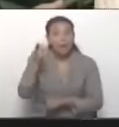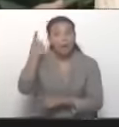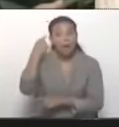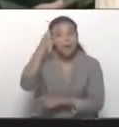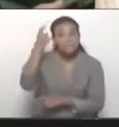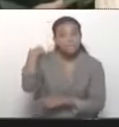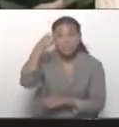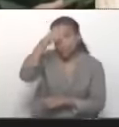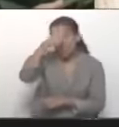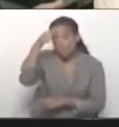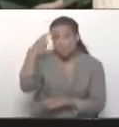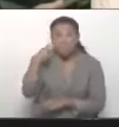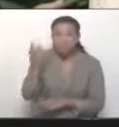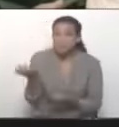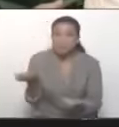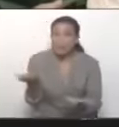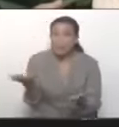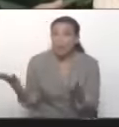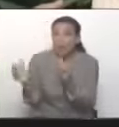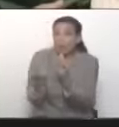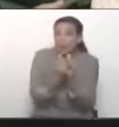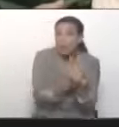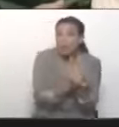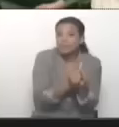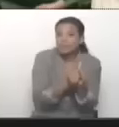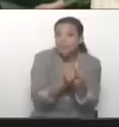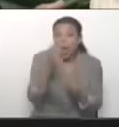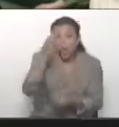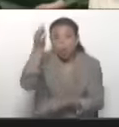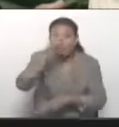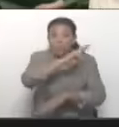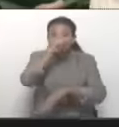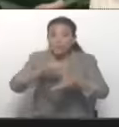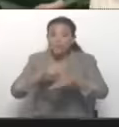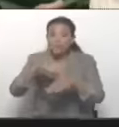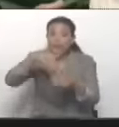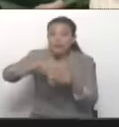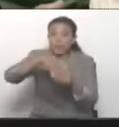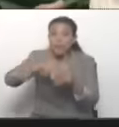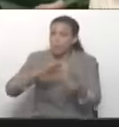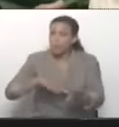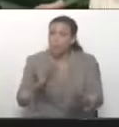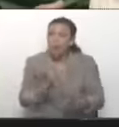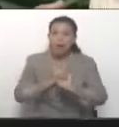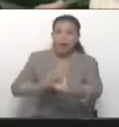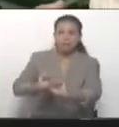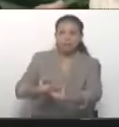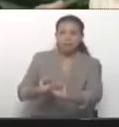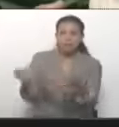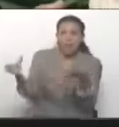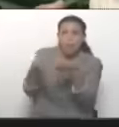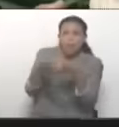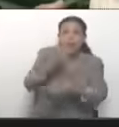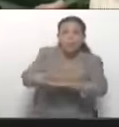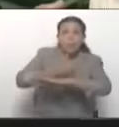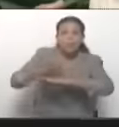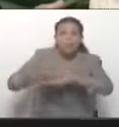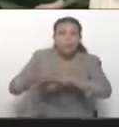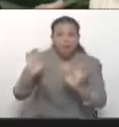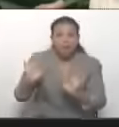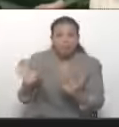qué esta gente no quiso el acompañamiento del Consejo Nacional Electoral. ¿Por qué rechazaron ese acompañamiento?